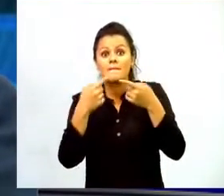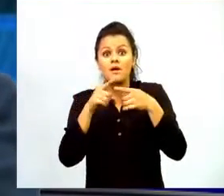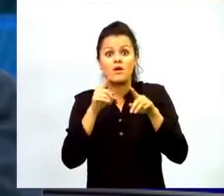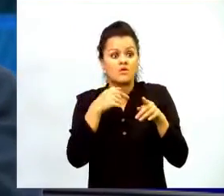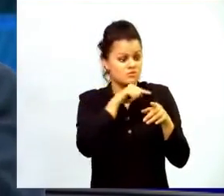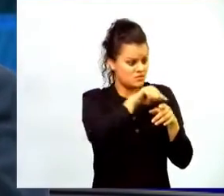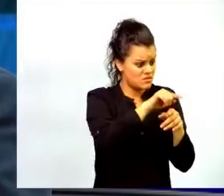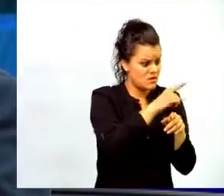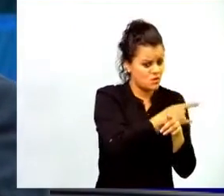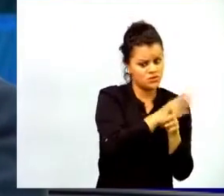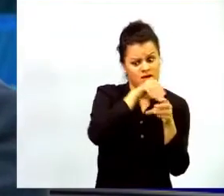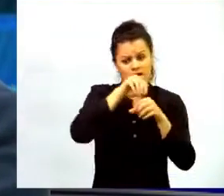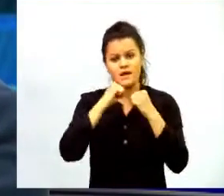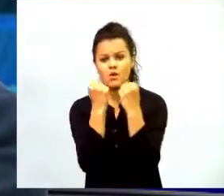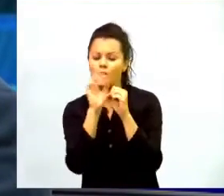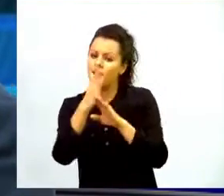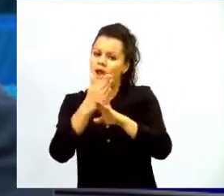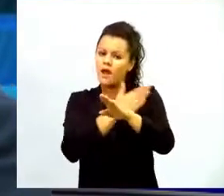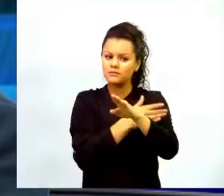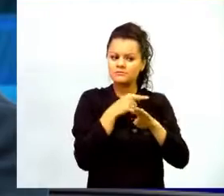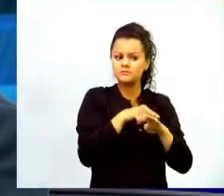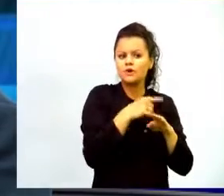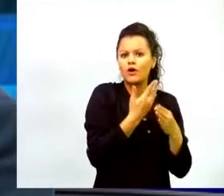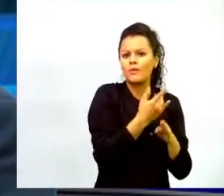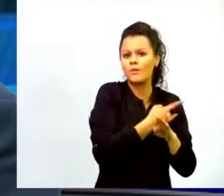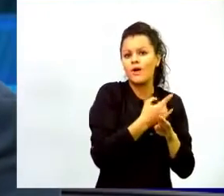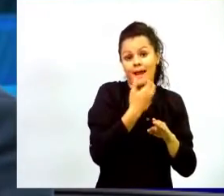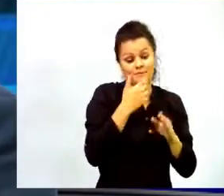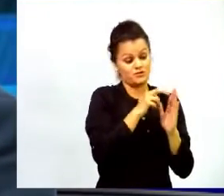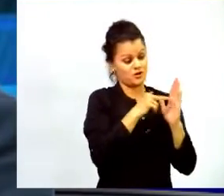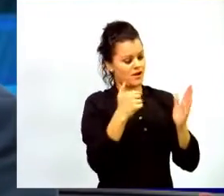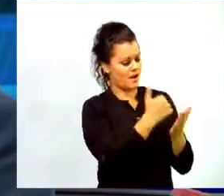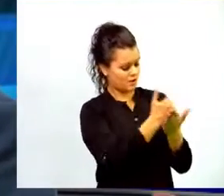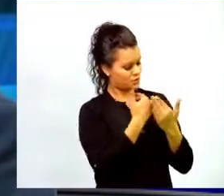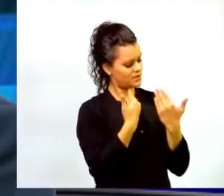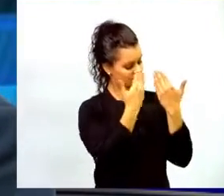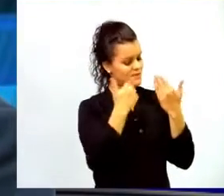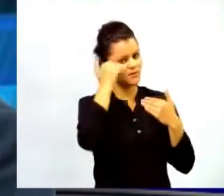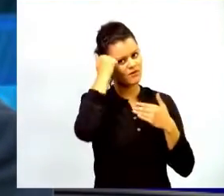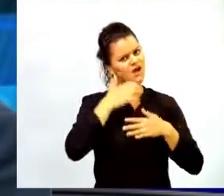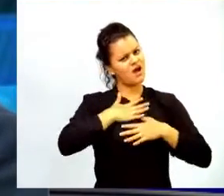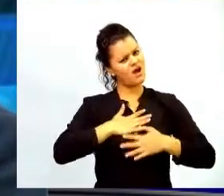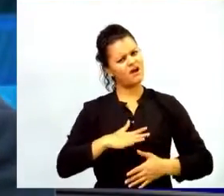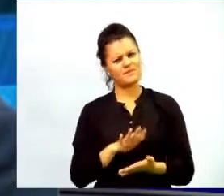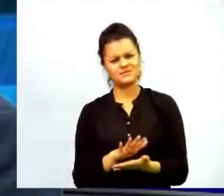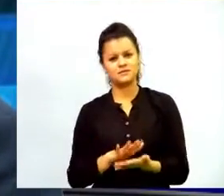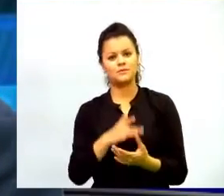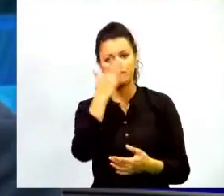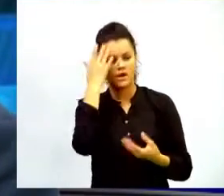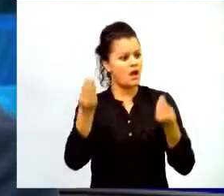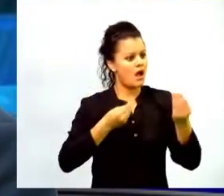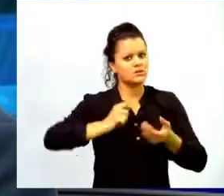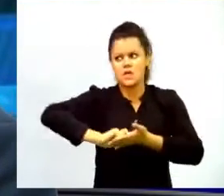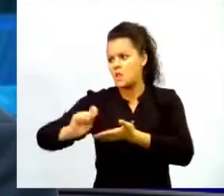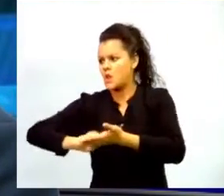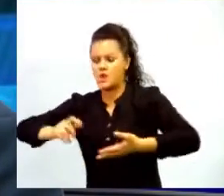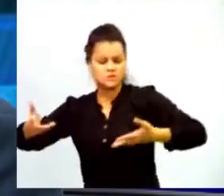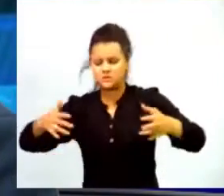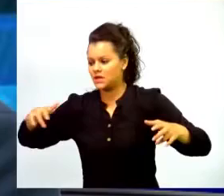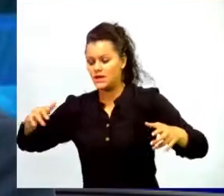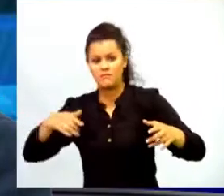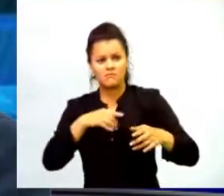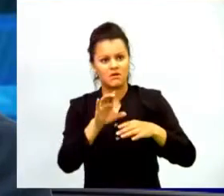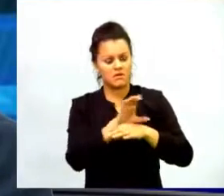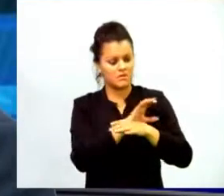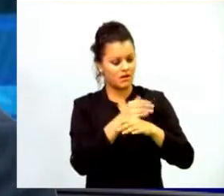ellas pues la mayoría deberían apuntar a hacerle la vida más sencilla al maestro para que deje de ocuparse de muchas cosas repetitivas y se dedique a la innovación educativa